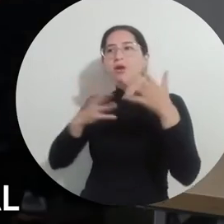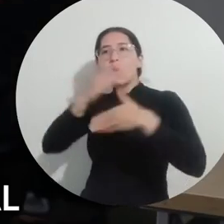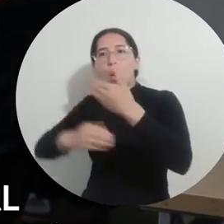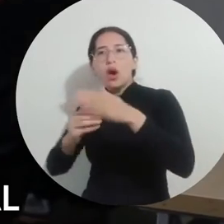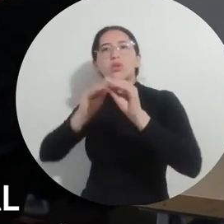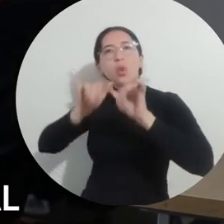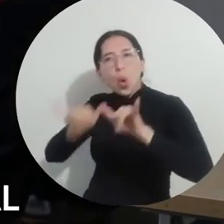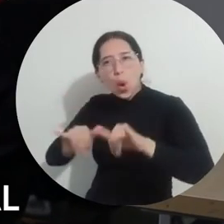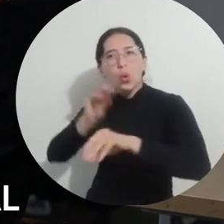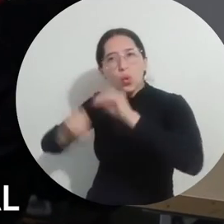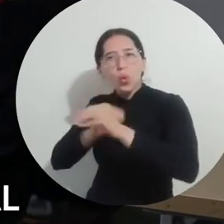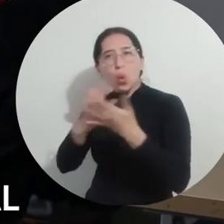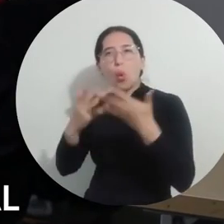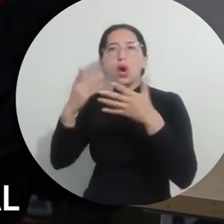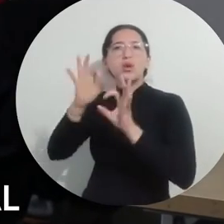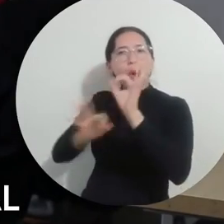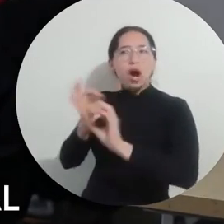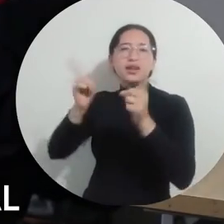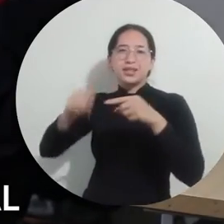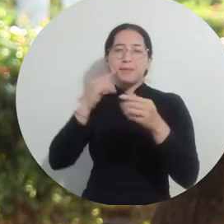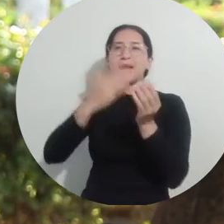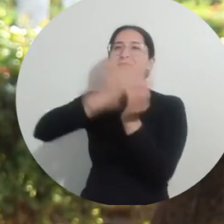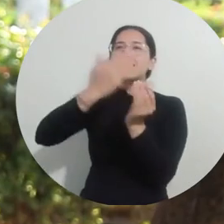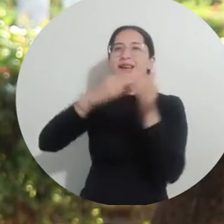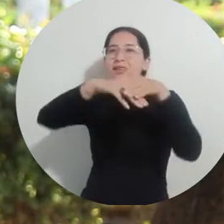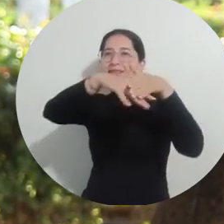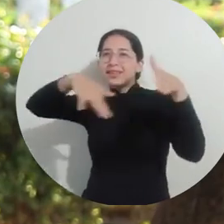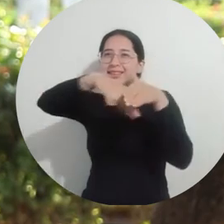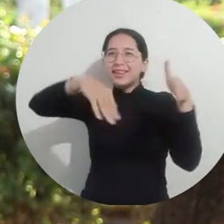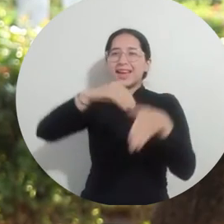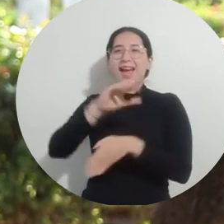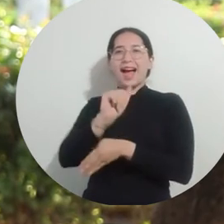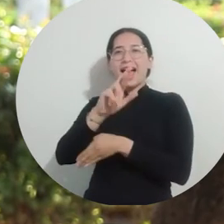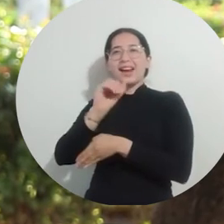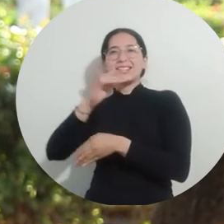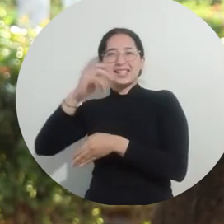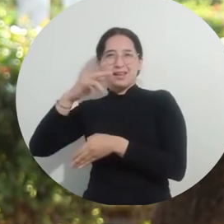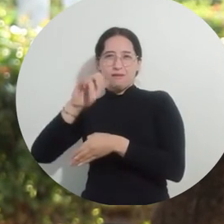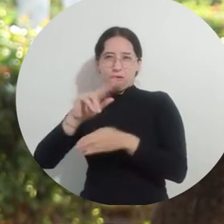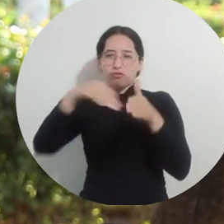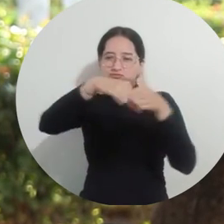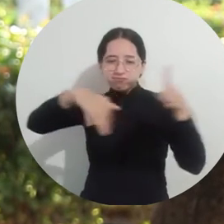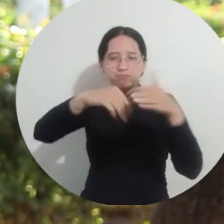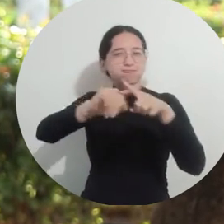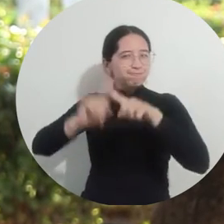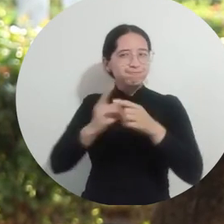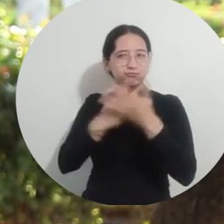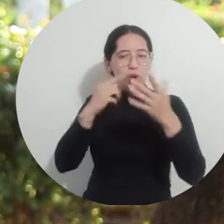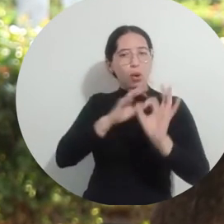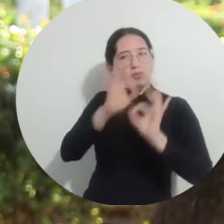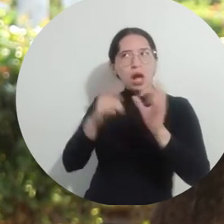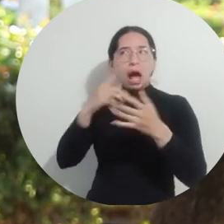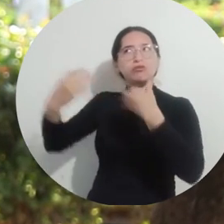de Refrigeración y Oficinista Clasificación y Archivo. ¿Qué tienen esta norma? Lo que hacen es que todo el contenido,